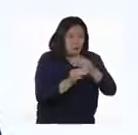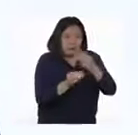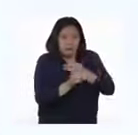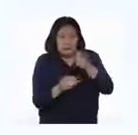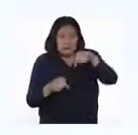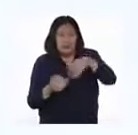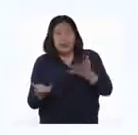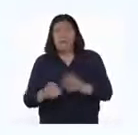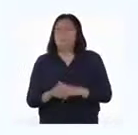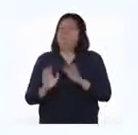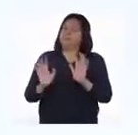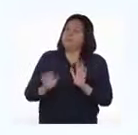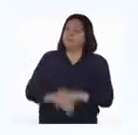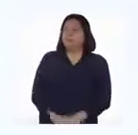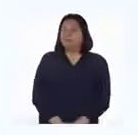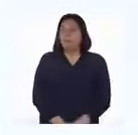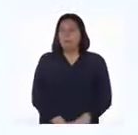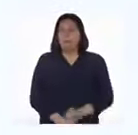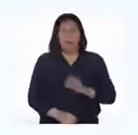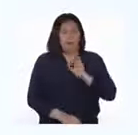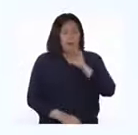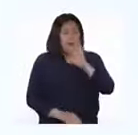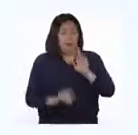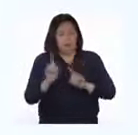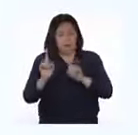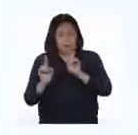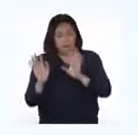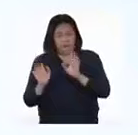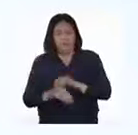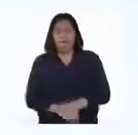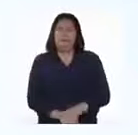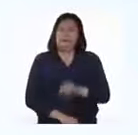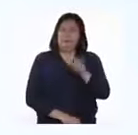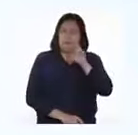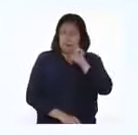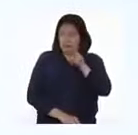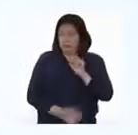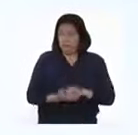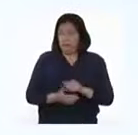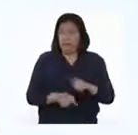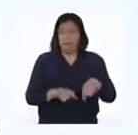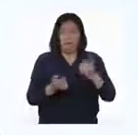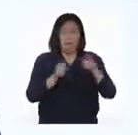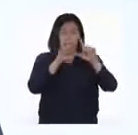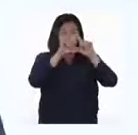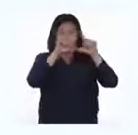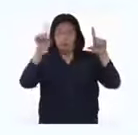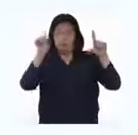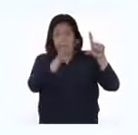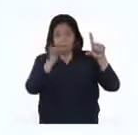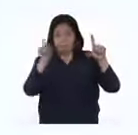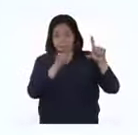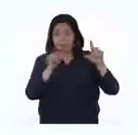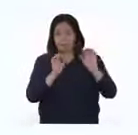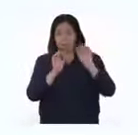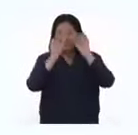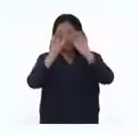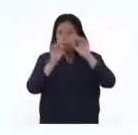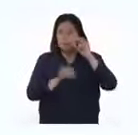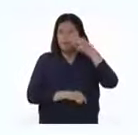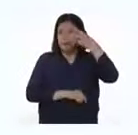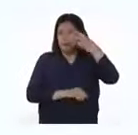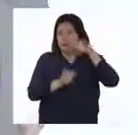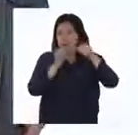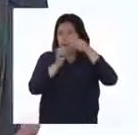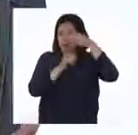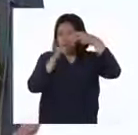profesor? Bueno, te daré algunas pistas. Te fijaste que en cada una de las tablas colocábamos dos tipos